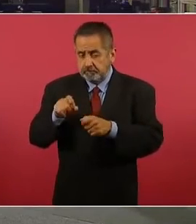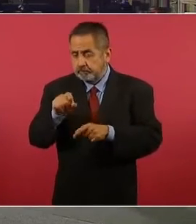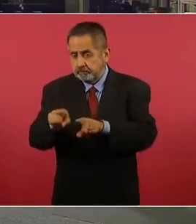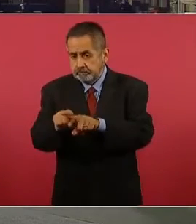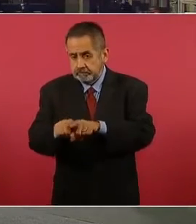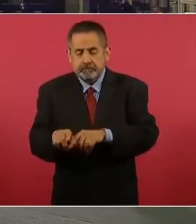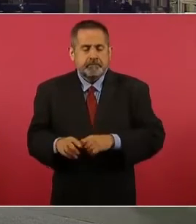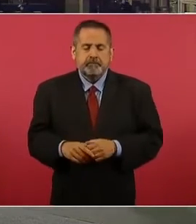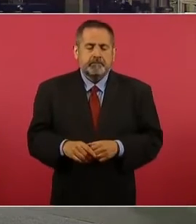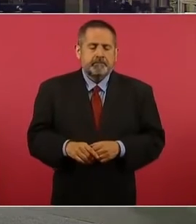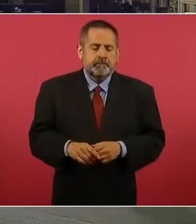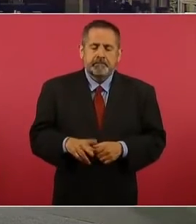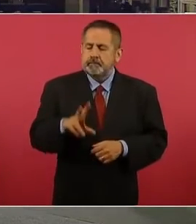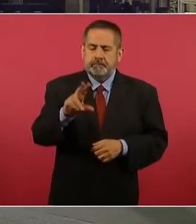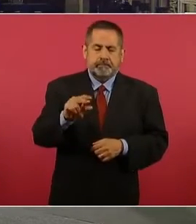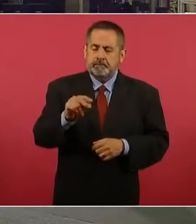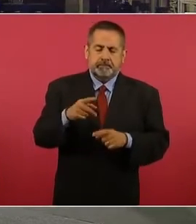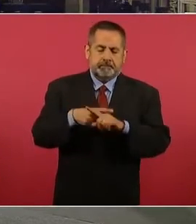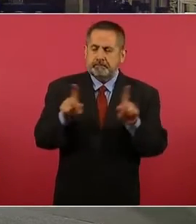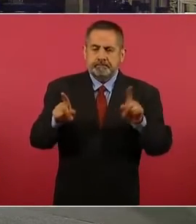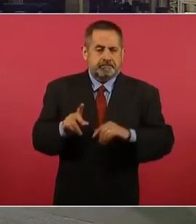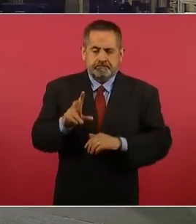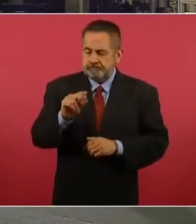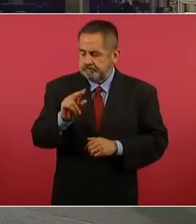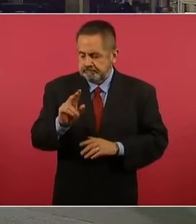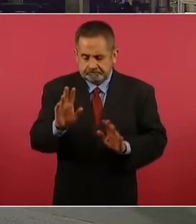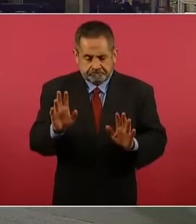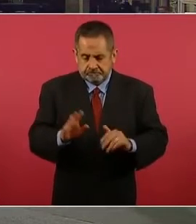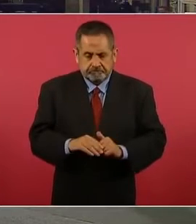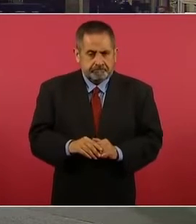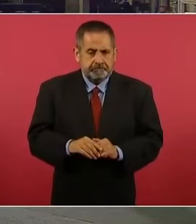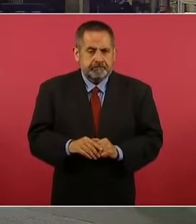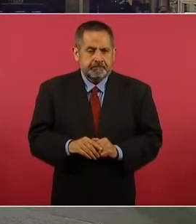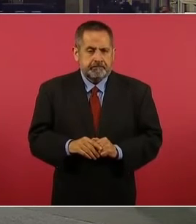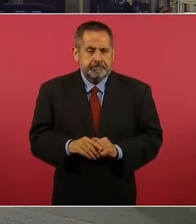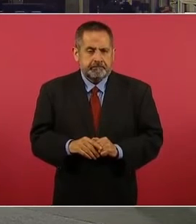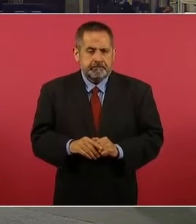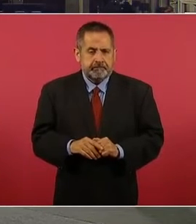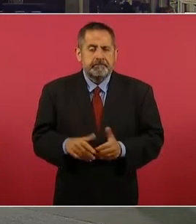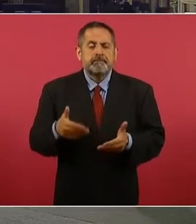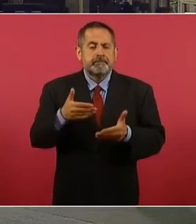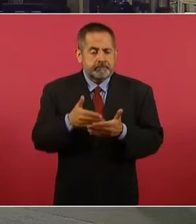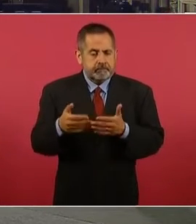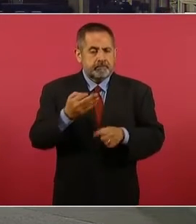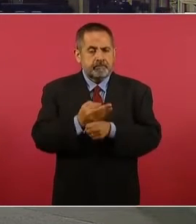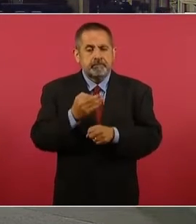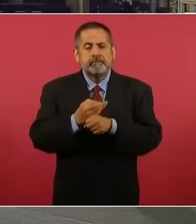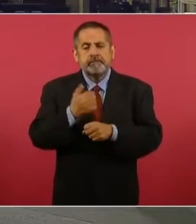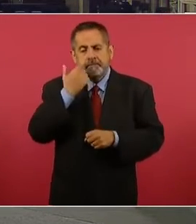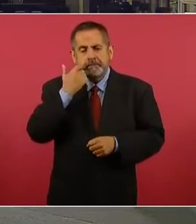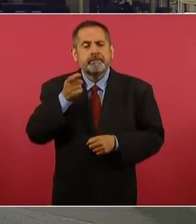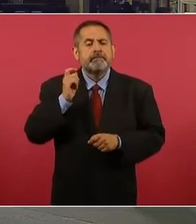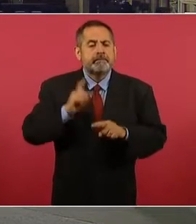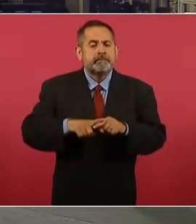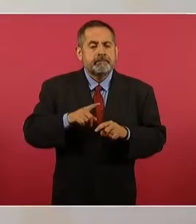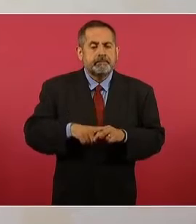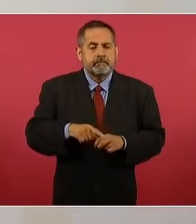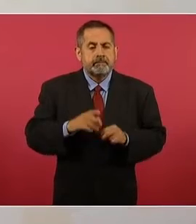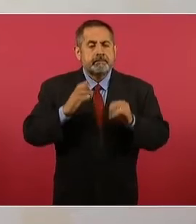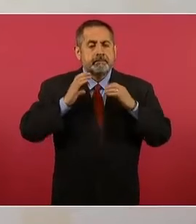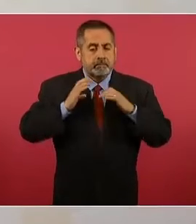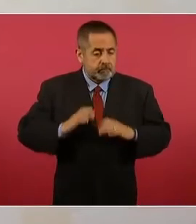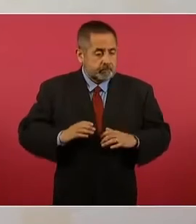No, no. Ahora lo que queremos es encontrar los